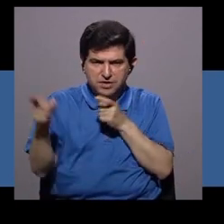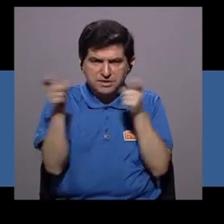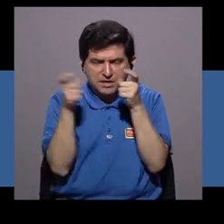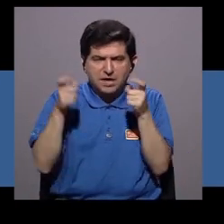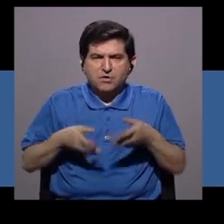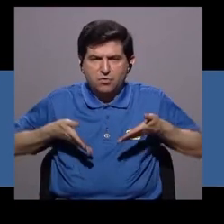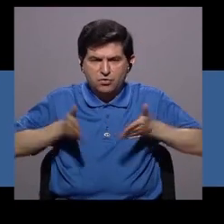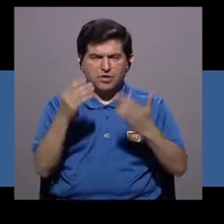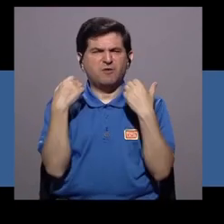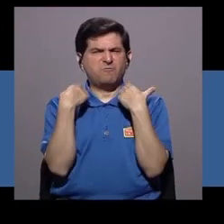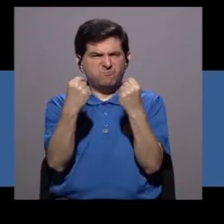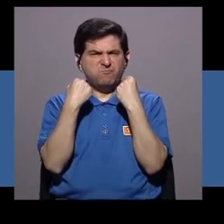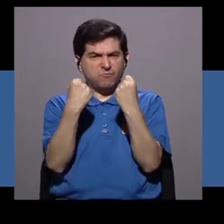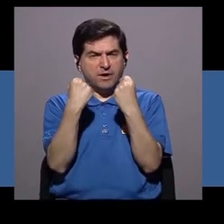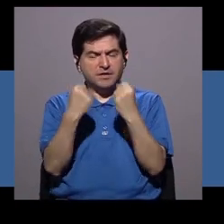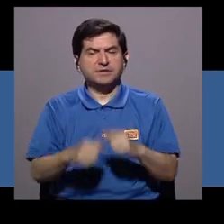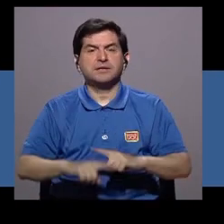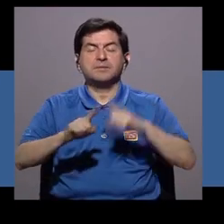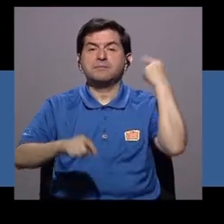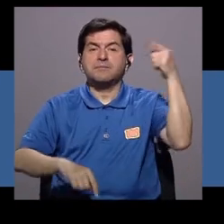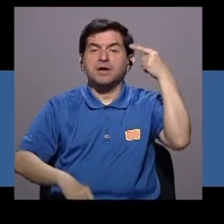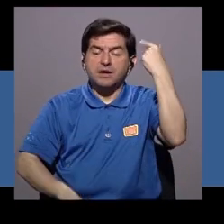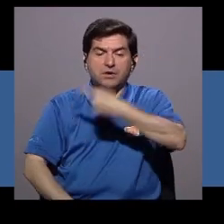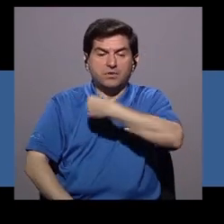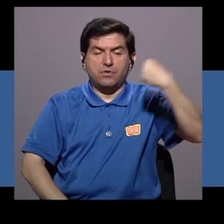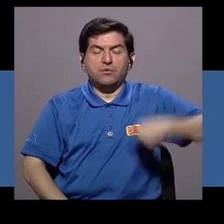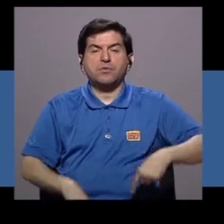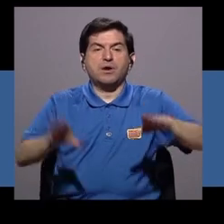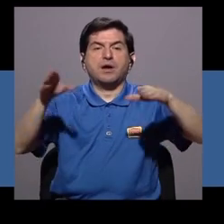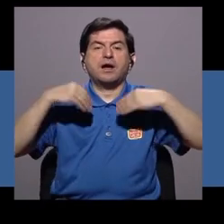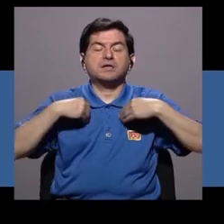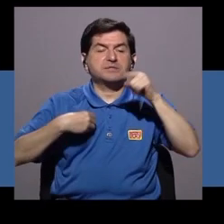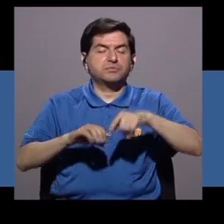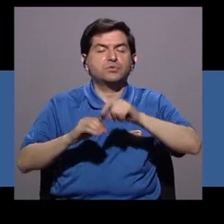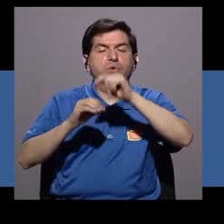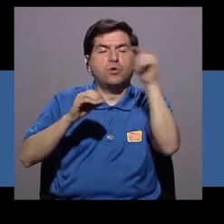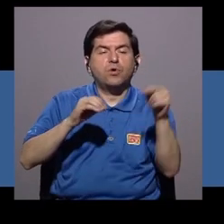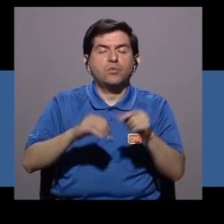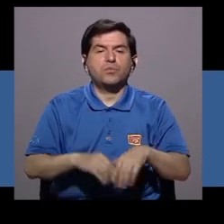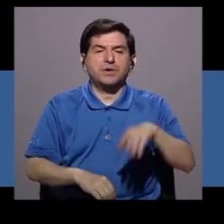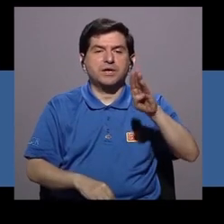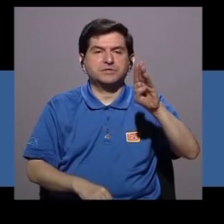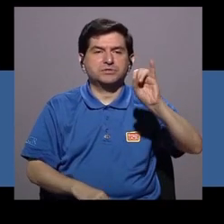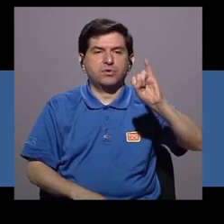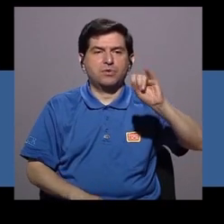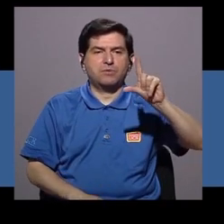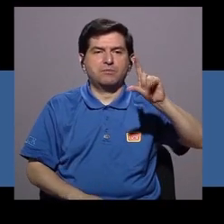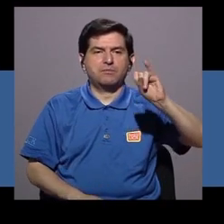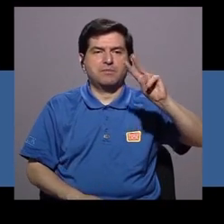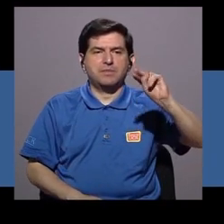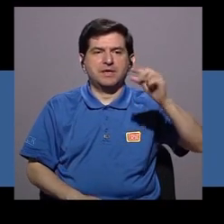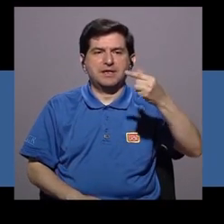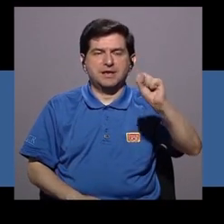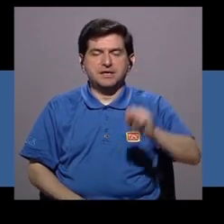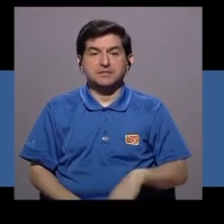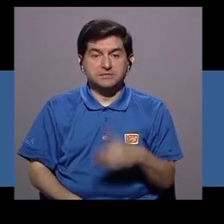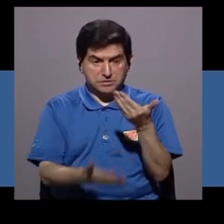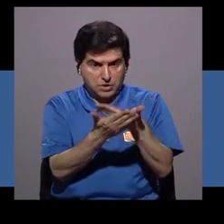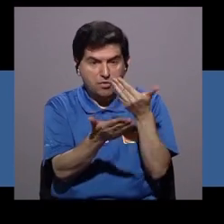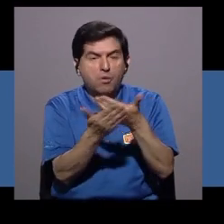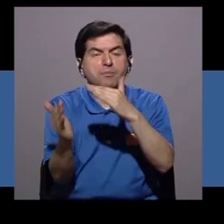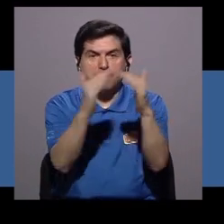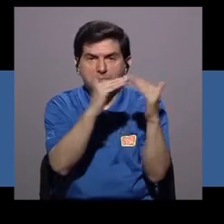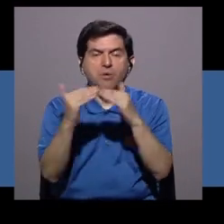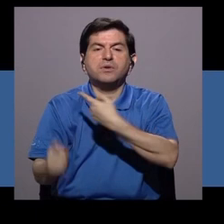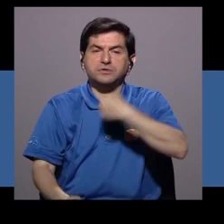política de control de natalidad, que era muy fuerte, sin embargo el gobierno de China aceptó el método de la ovulación Billings por esa efectividad que tenía, y fue demostrada